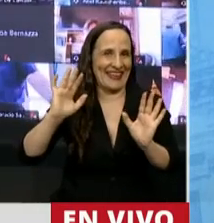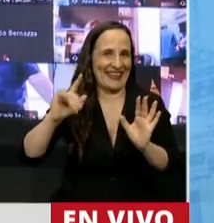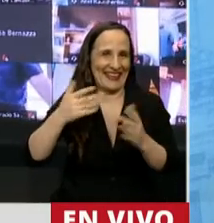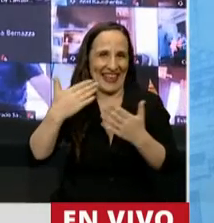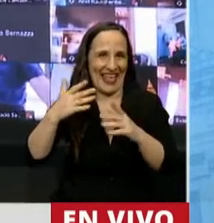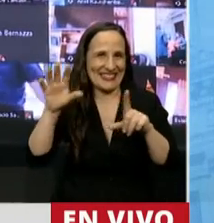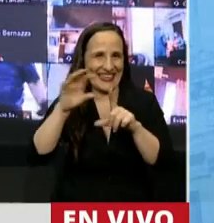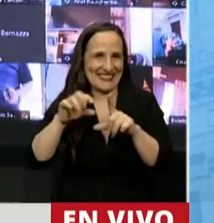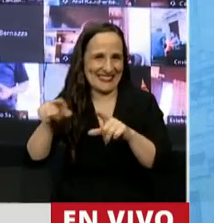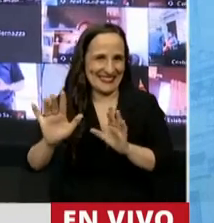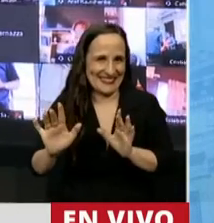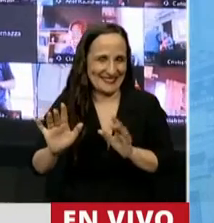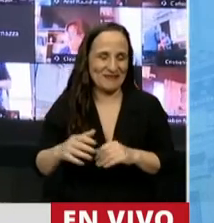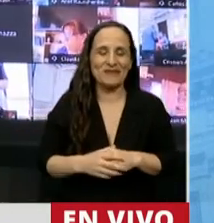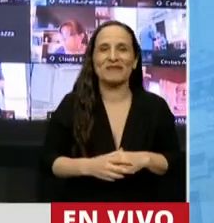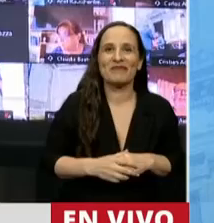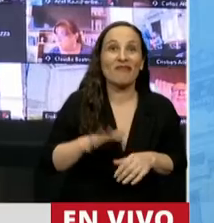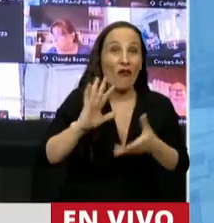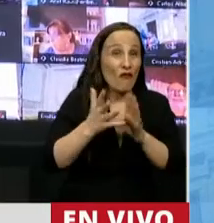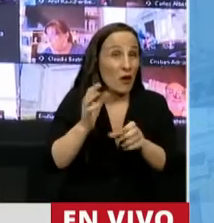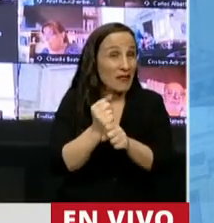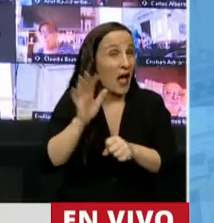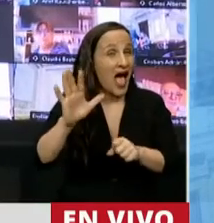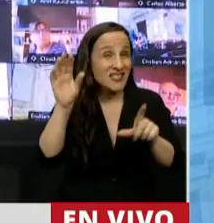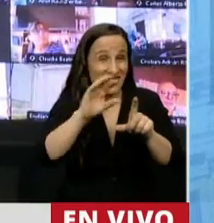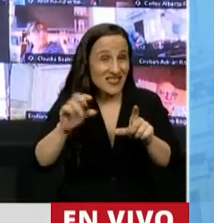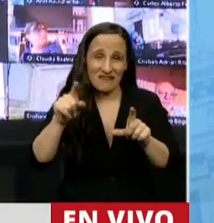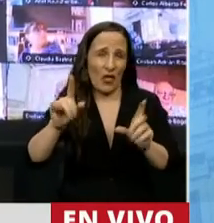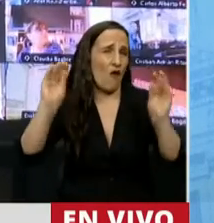en definitiva, Presidente, ha fracasado.